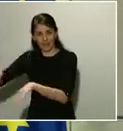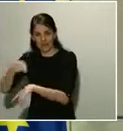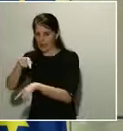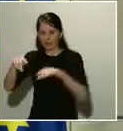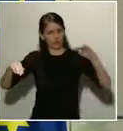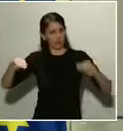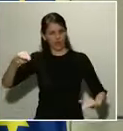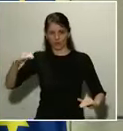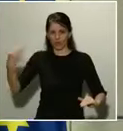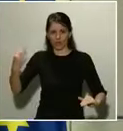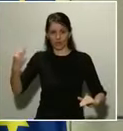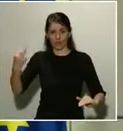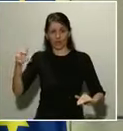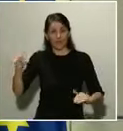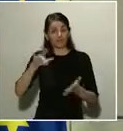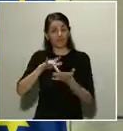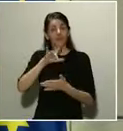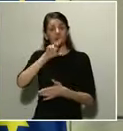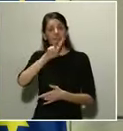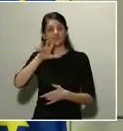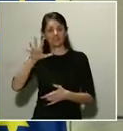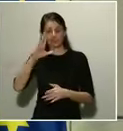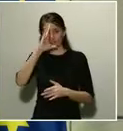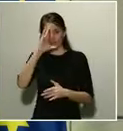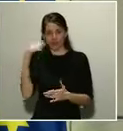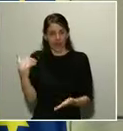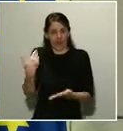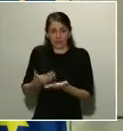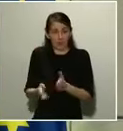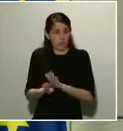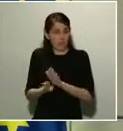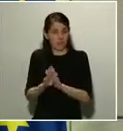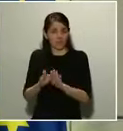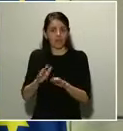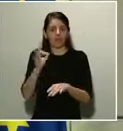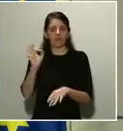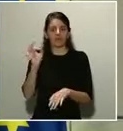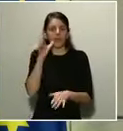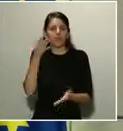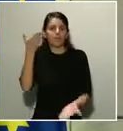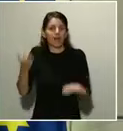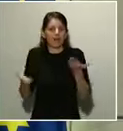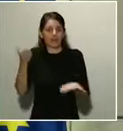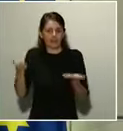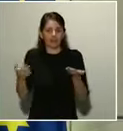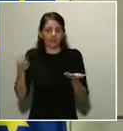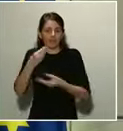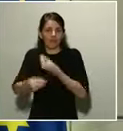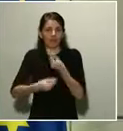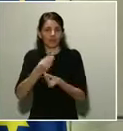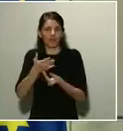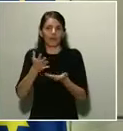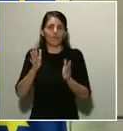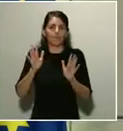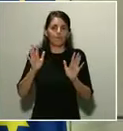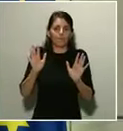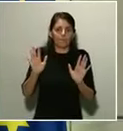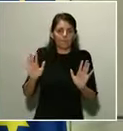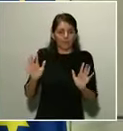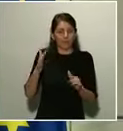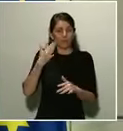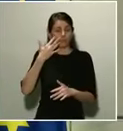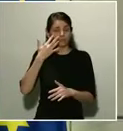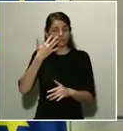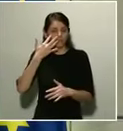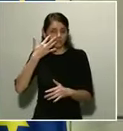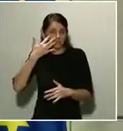demasiado pronto para hacer un balance, pero estoy absolutamente seguro que se han visto favorecidos en el desarrollo,